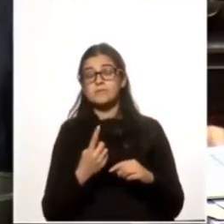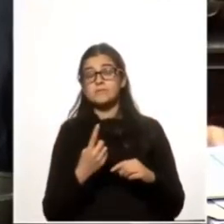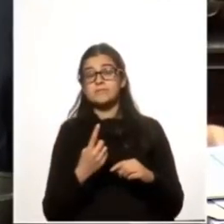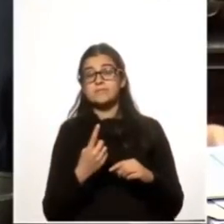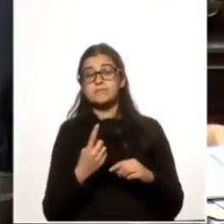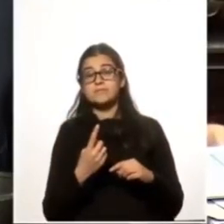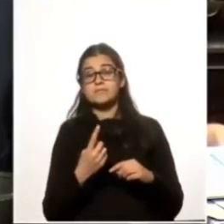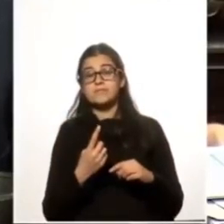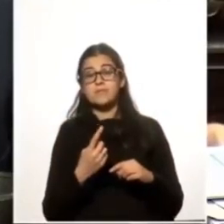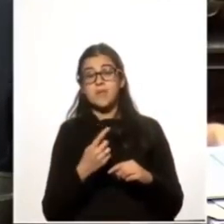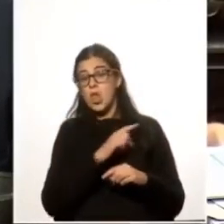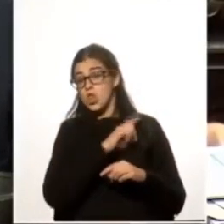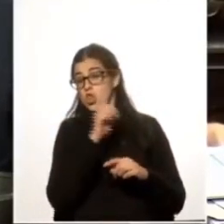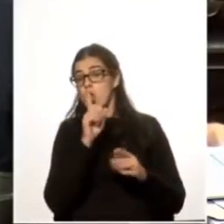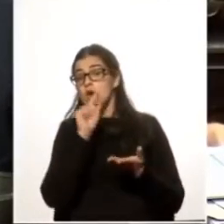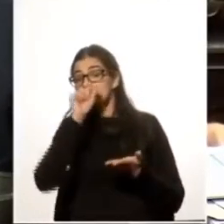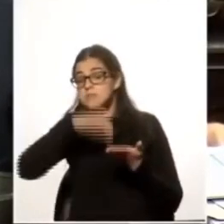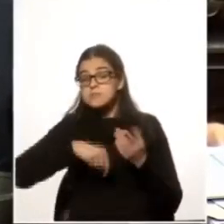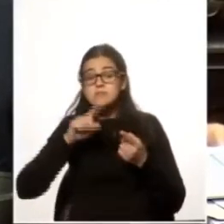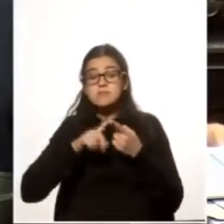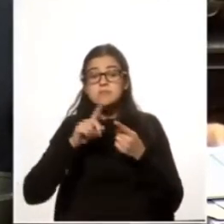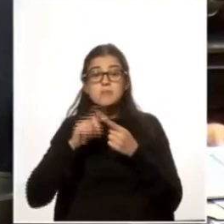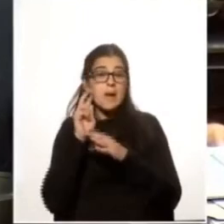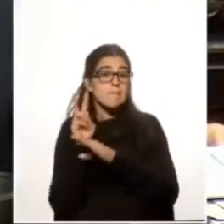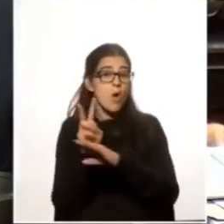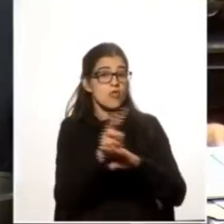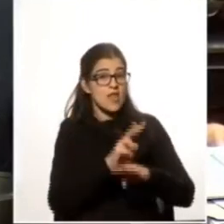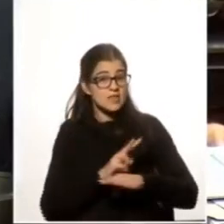no votaron el tratado de protección